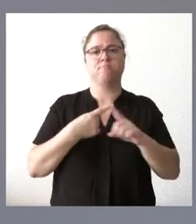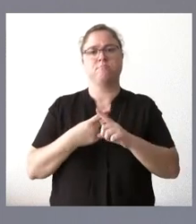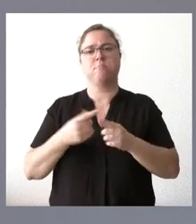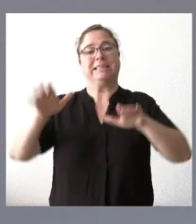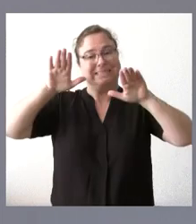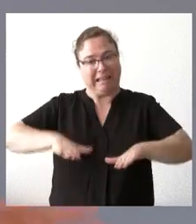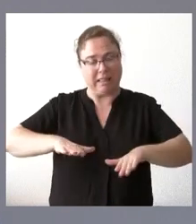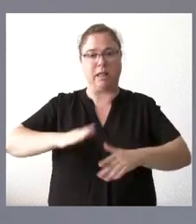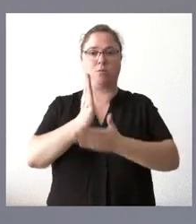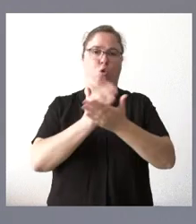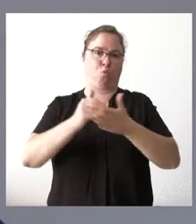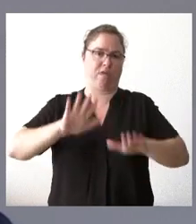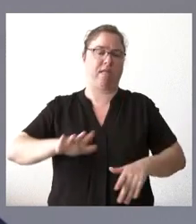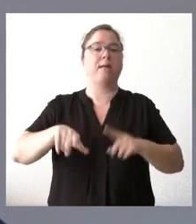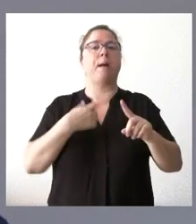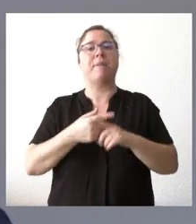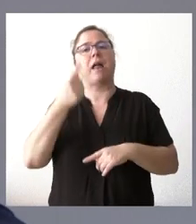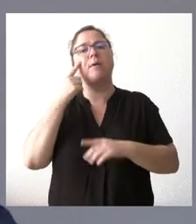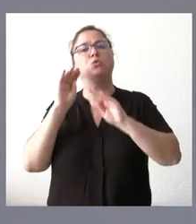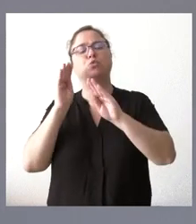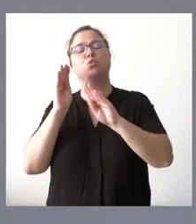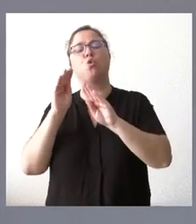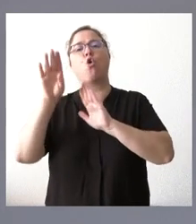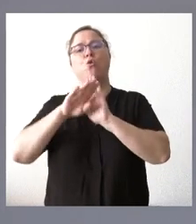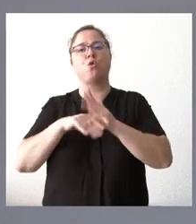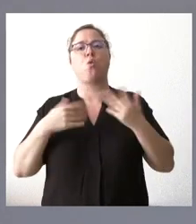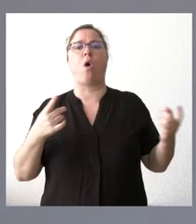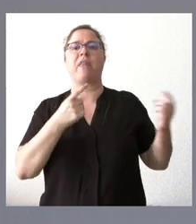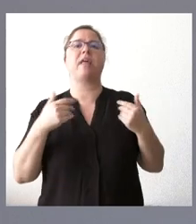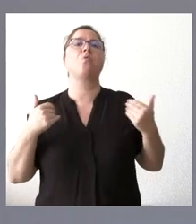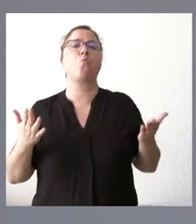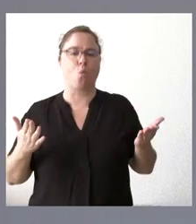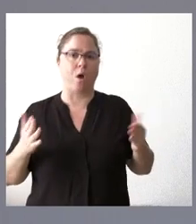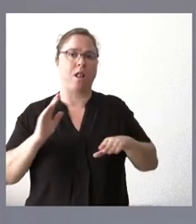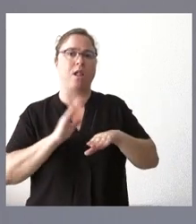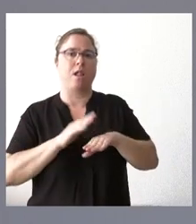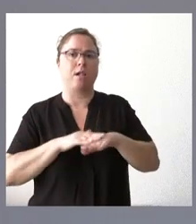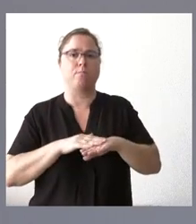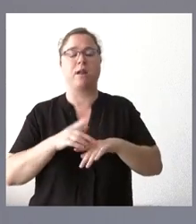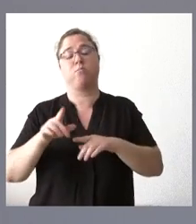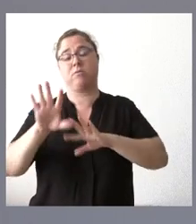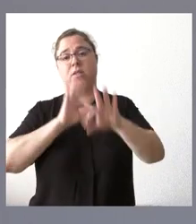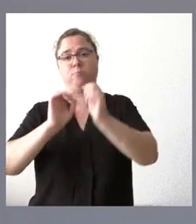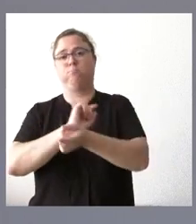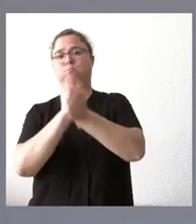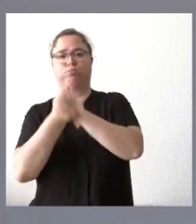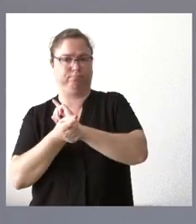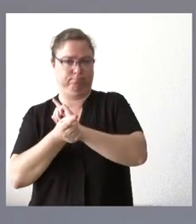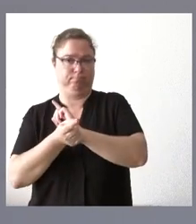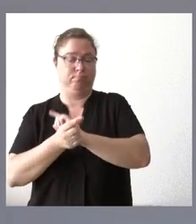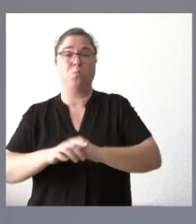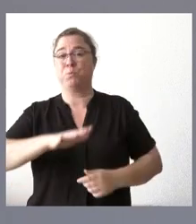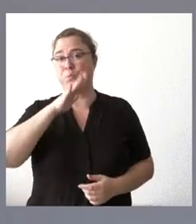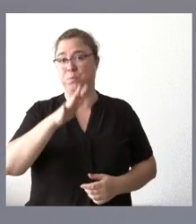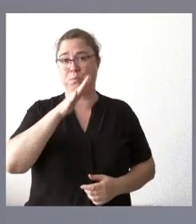nuestra comunidad autónoma y examinar cuáles son sus condiciones y también sus necesidades de cara a revertir esa decisión que inicialmente ha planteado. Porque,